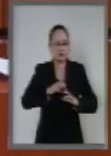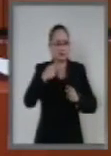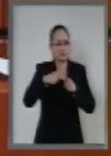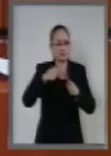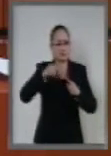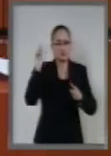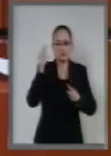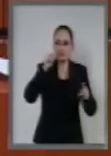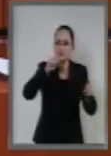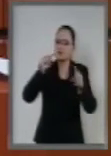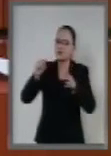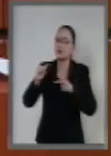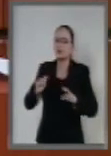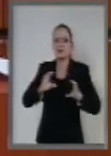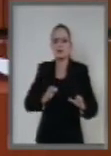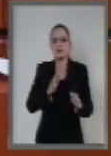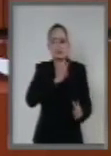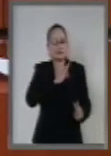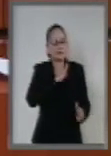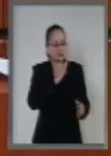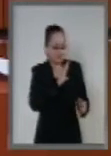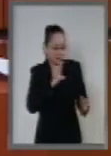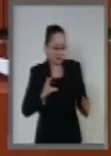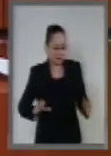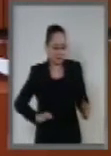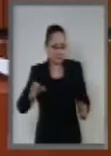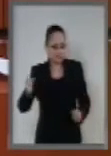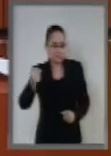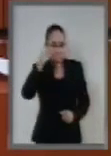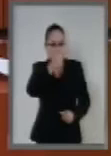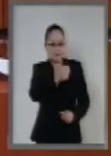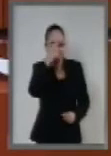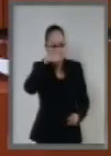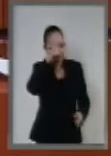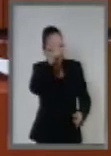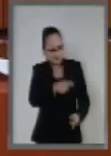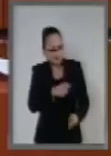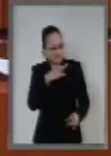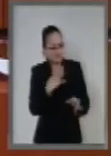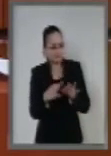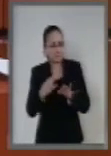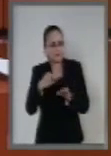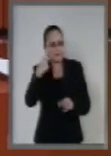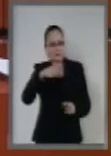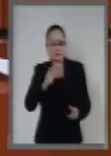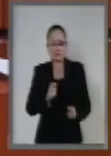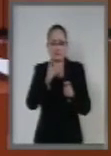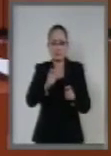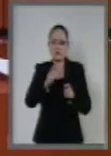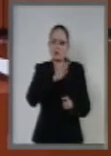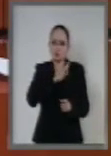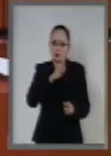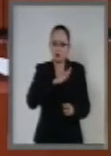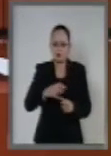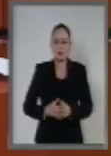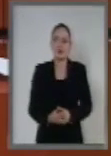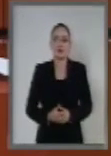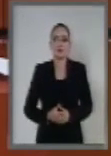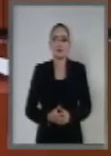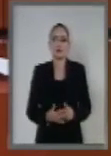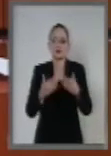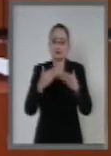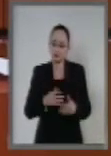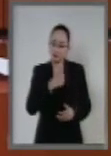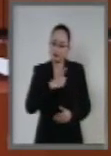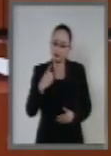para poder postular candidatos o candidatas idóneas a este cargo. Pero hay que tener presente